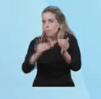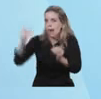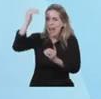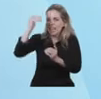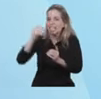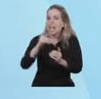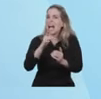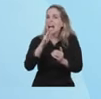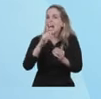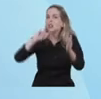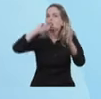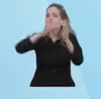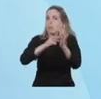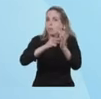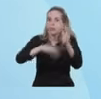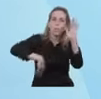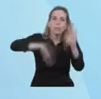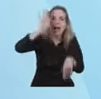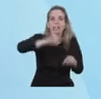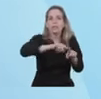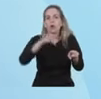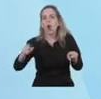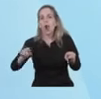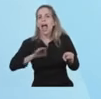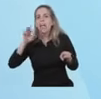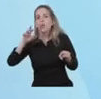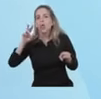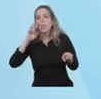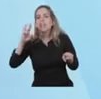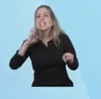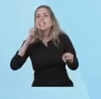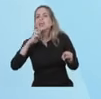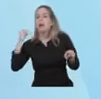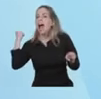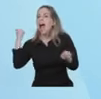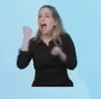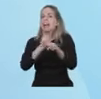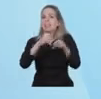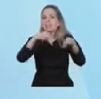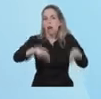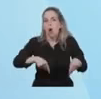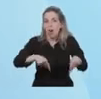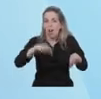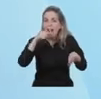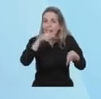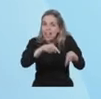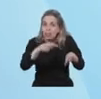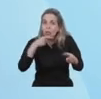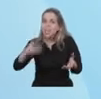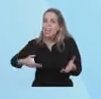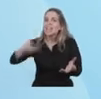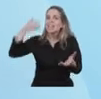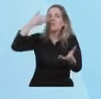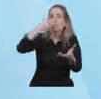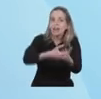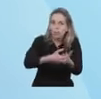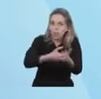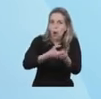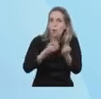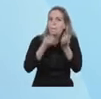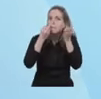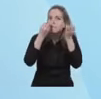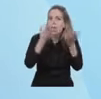de 2019, solo hasta ahora. esa recuperación de la inversión nos indica